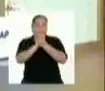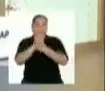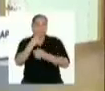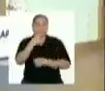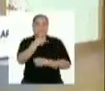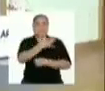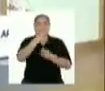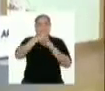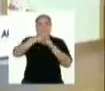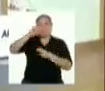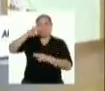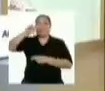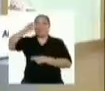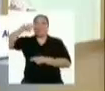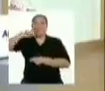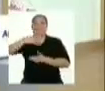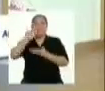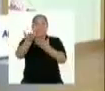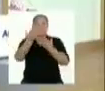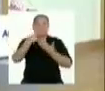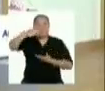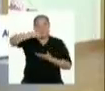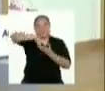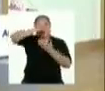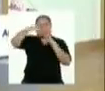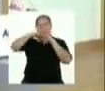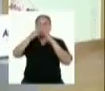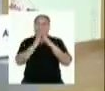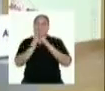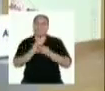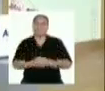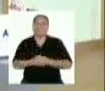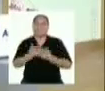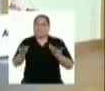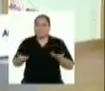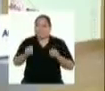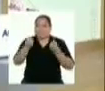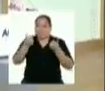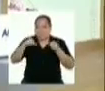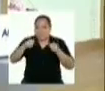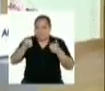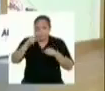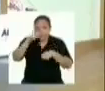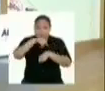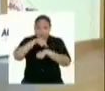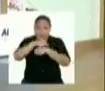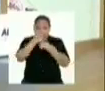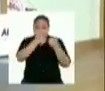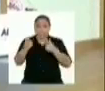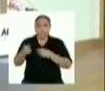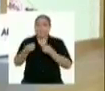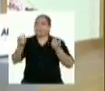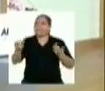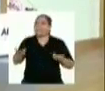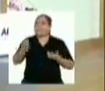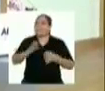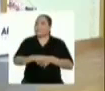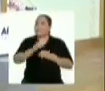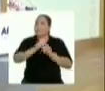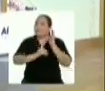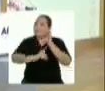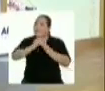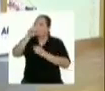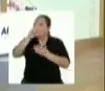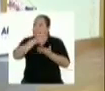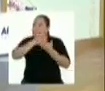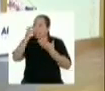Amigos de cuarto, yo soy Jeremis y les doy la bienvenida a Aprendo en Casa. ¿Cómo les ha ido con el uso de su tiempo libre? ¿Cómo van con el desarrollo de